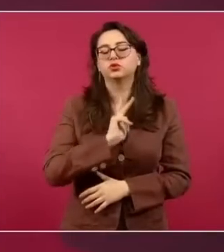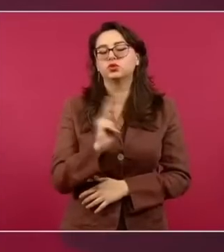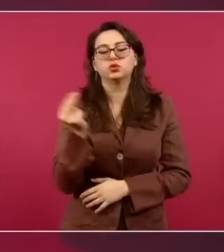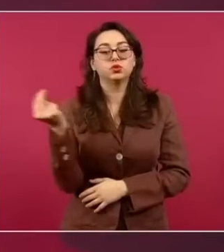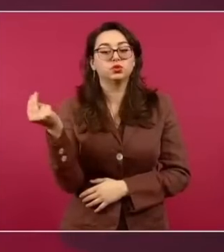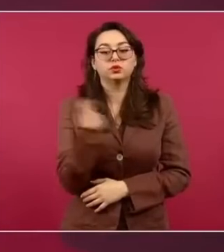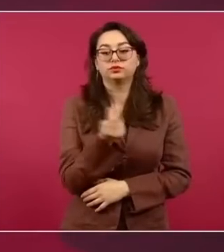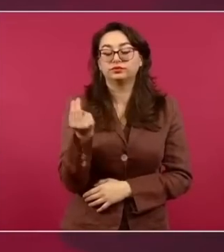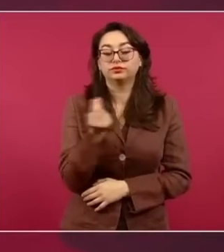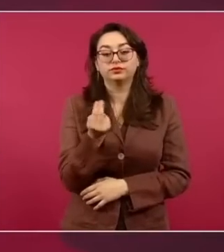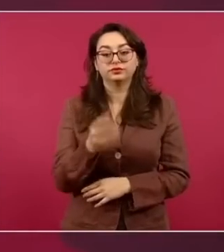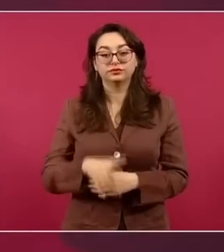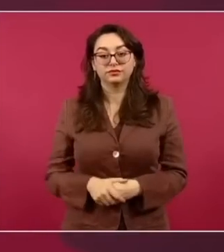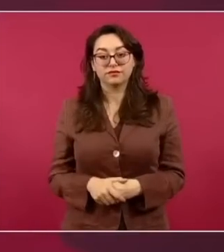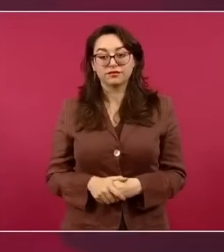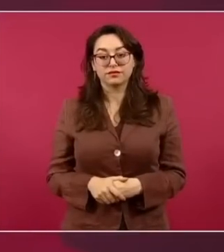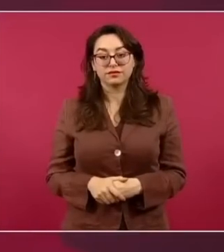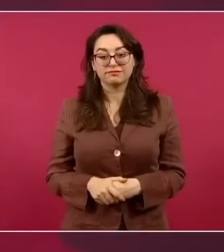Pura mentira.